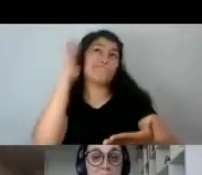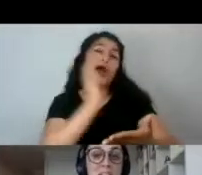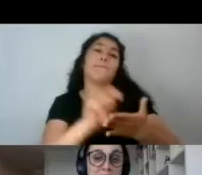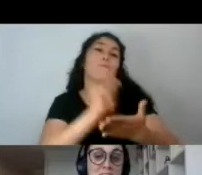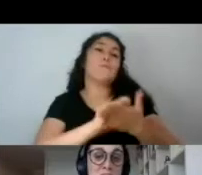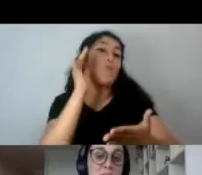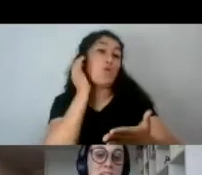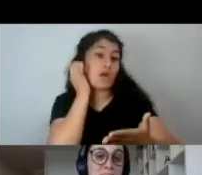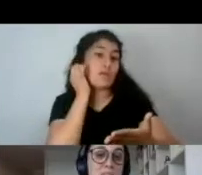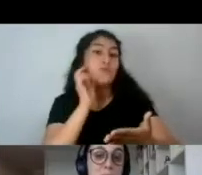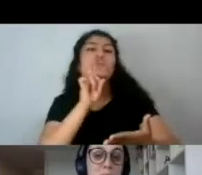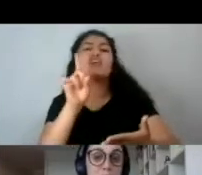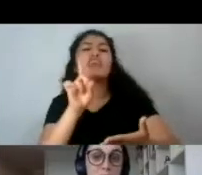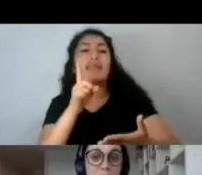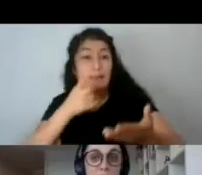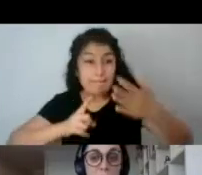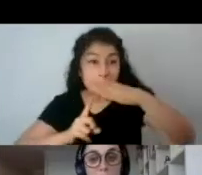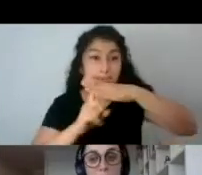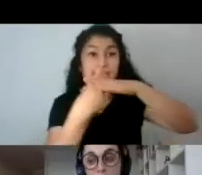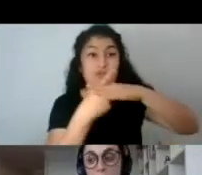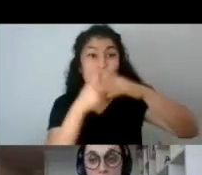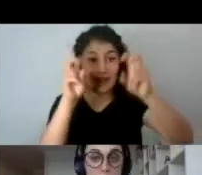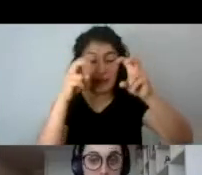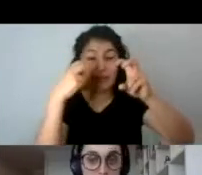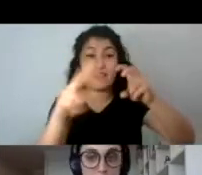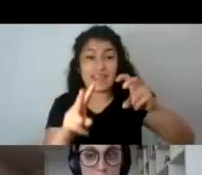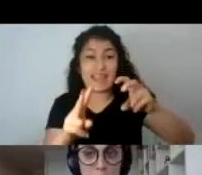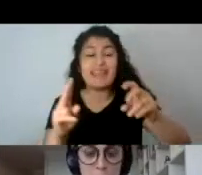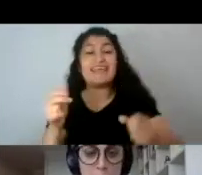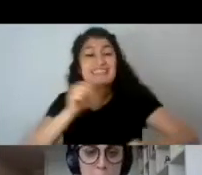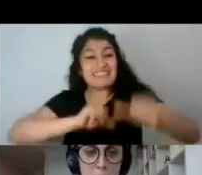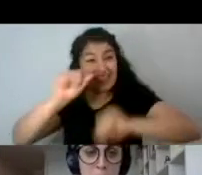el género de la ciencia ficción en realidad fue una mujer, Charlotte Perkins Gilman.